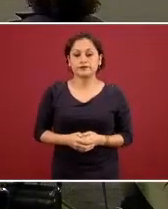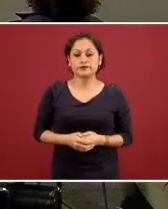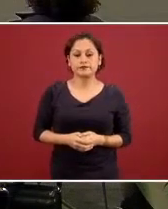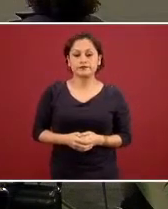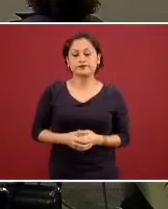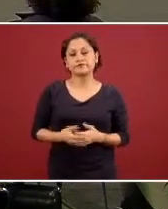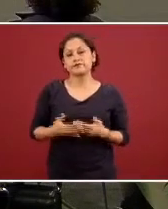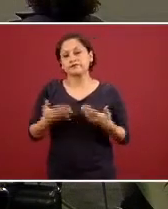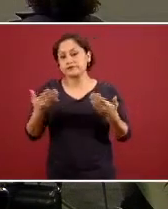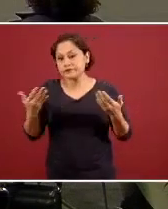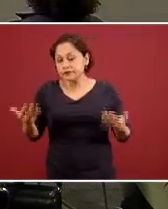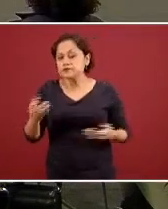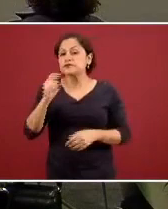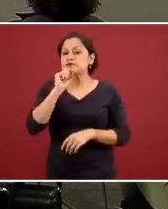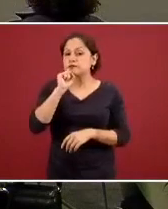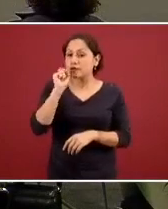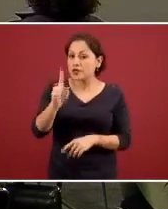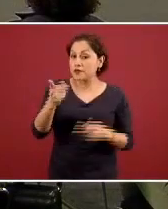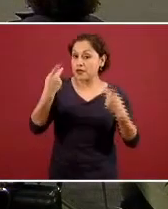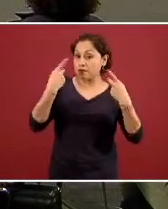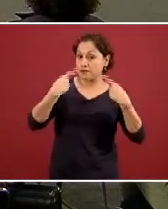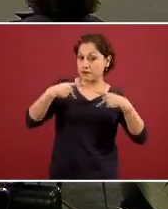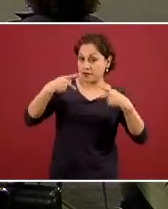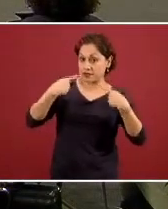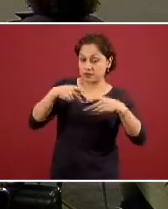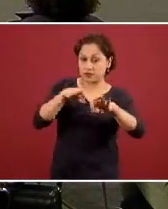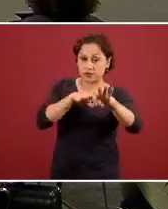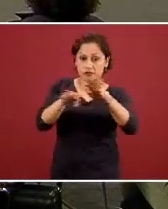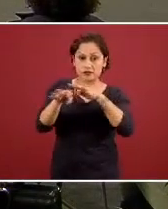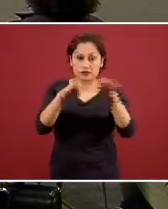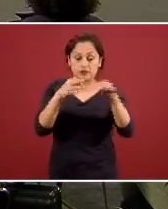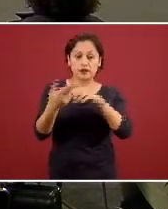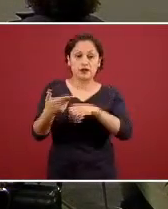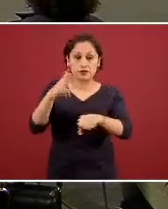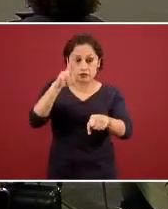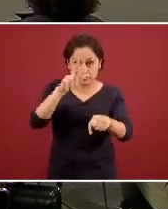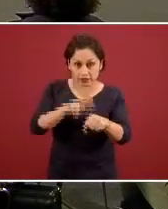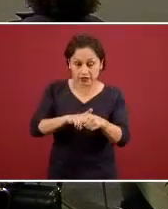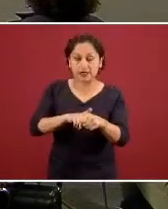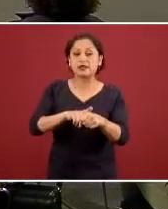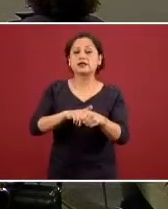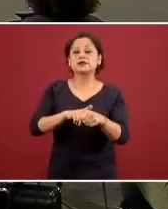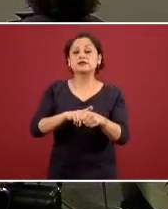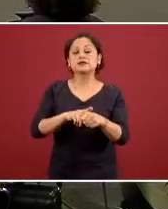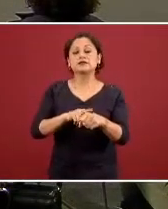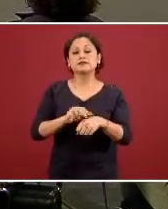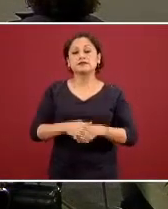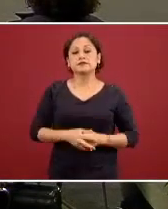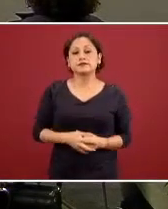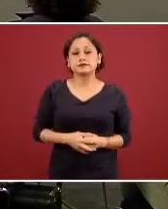Bueno, el personal de salud y los primeros respondientes ante estos